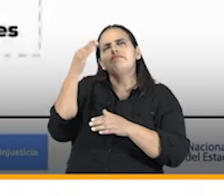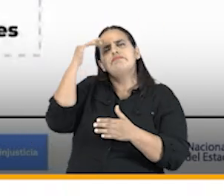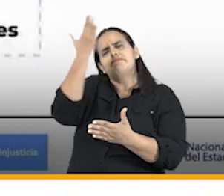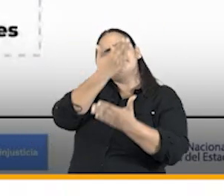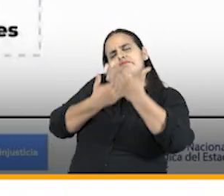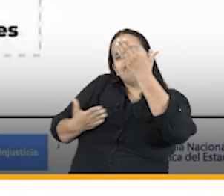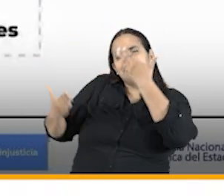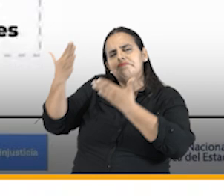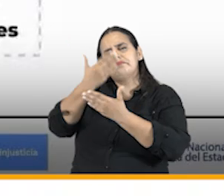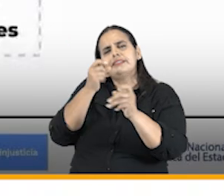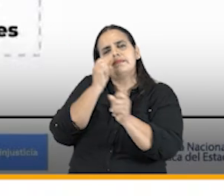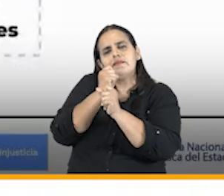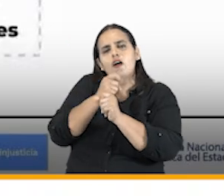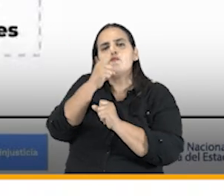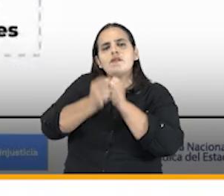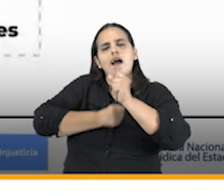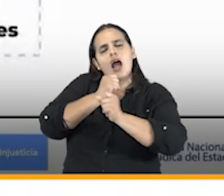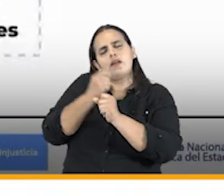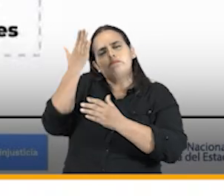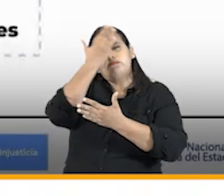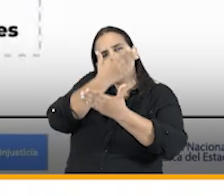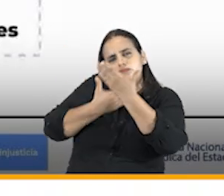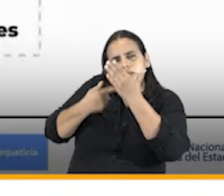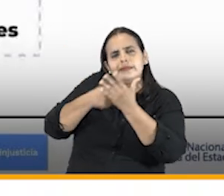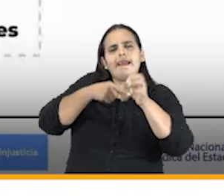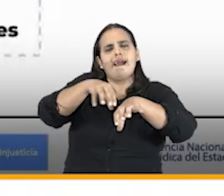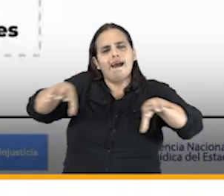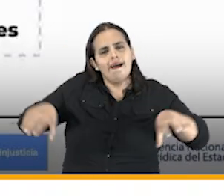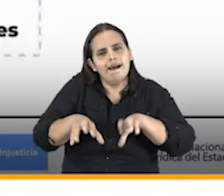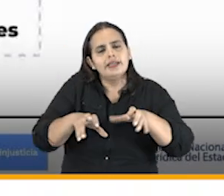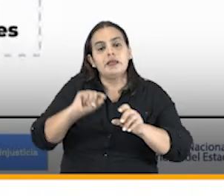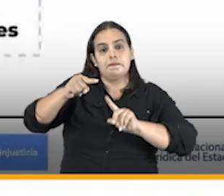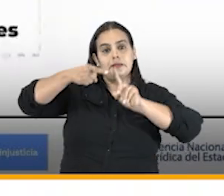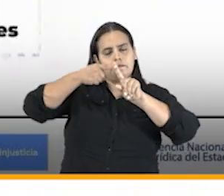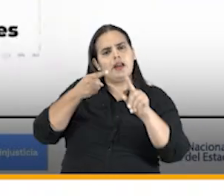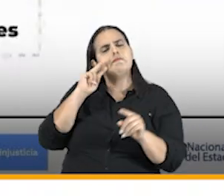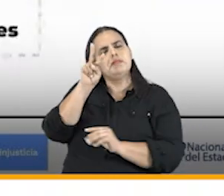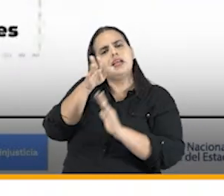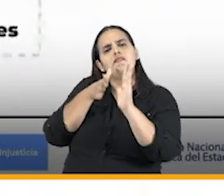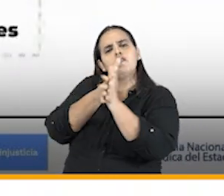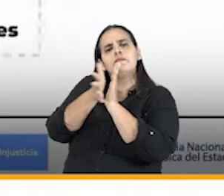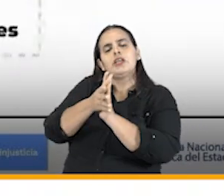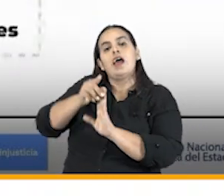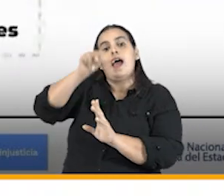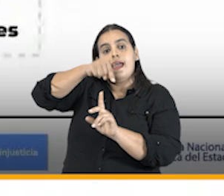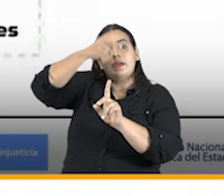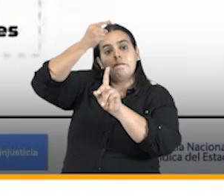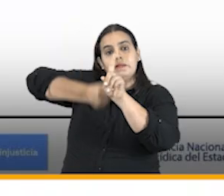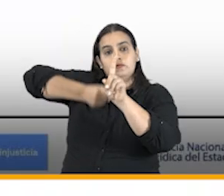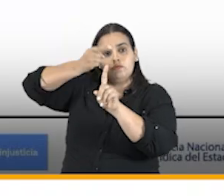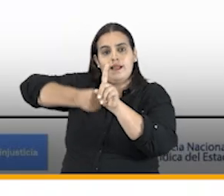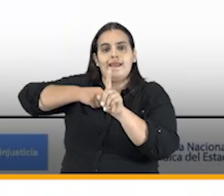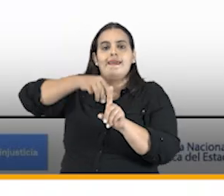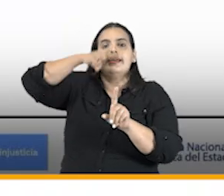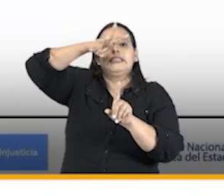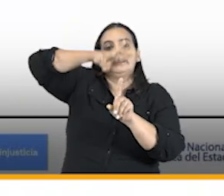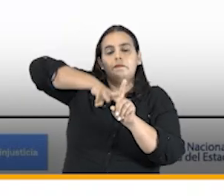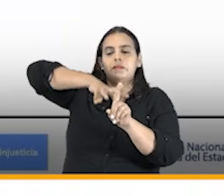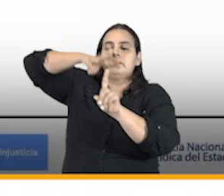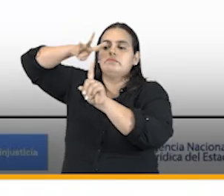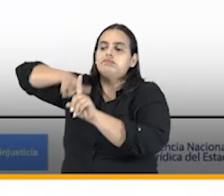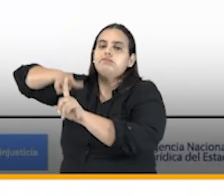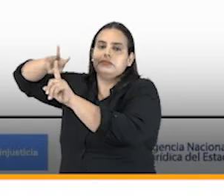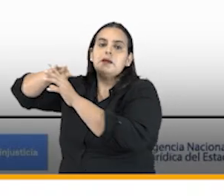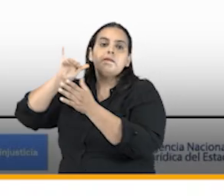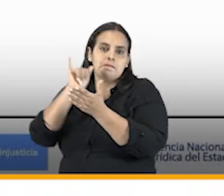a lo largo de un año en primer lugar nos permiten mirar la información mensual acumulada por trimestres asimismo nos